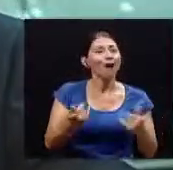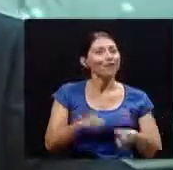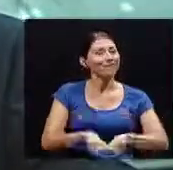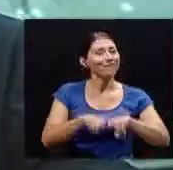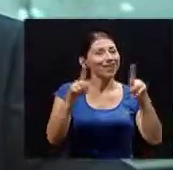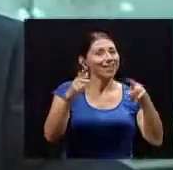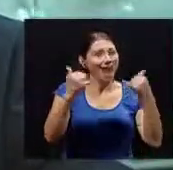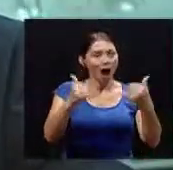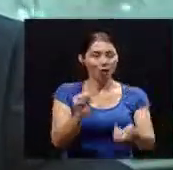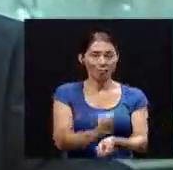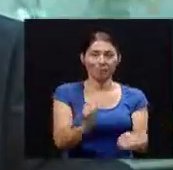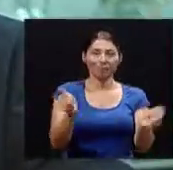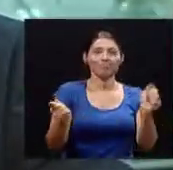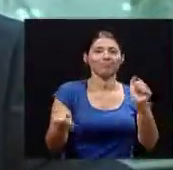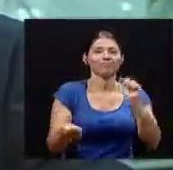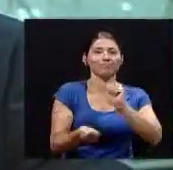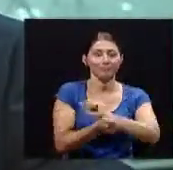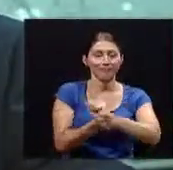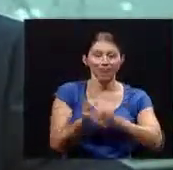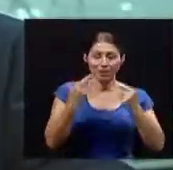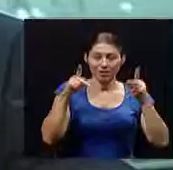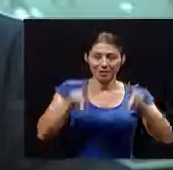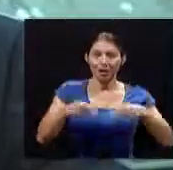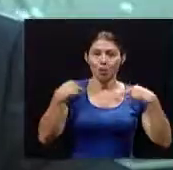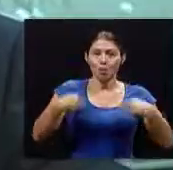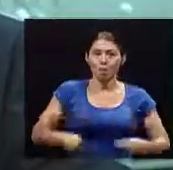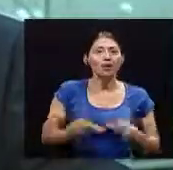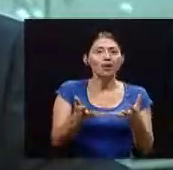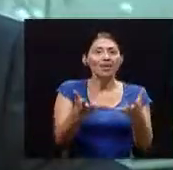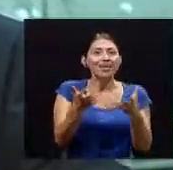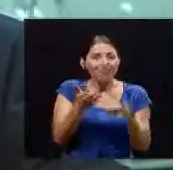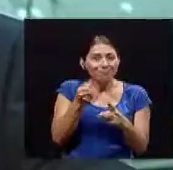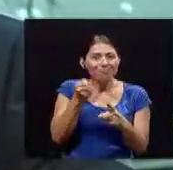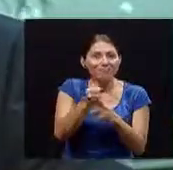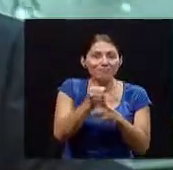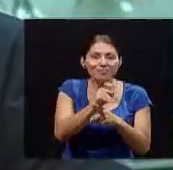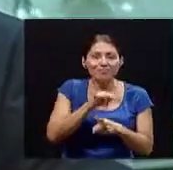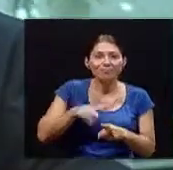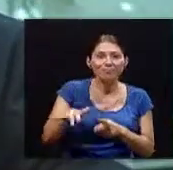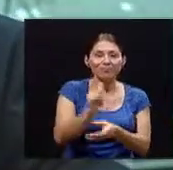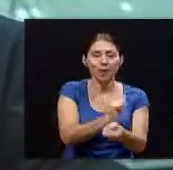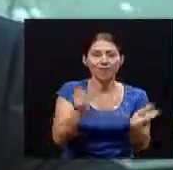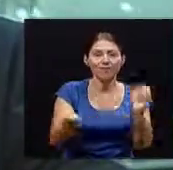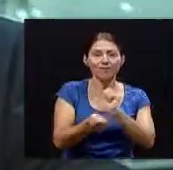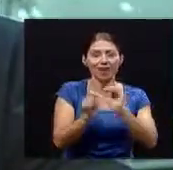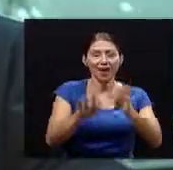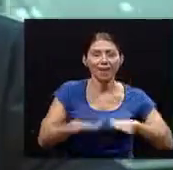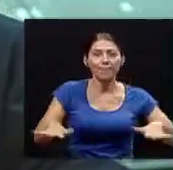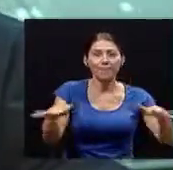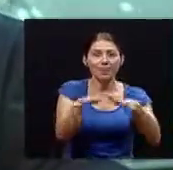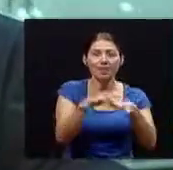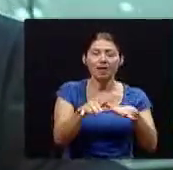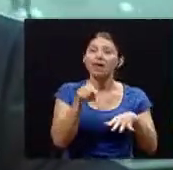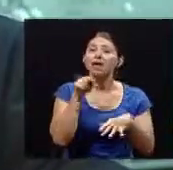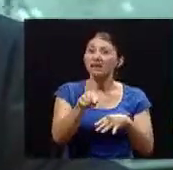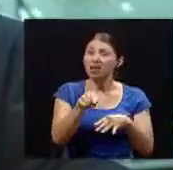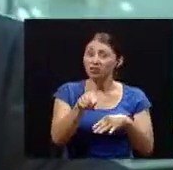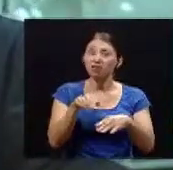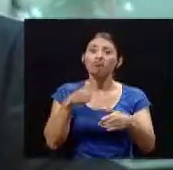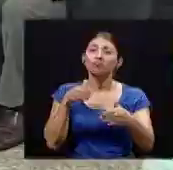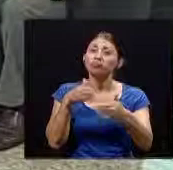ser una especie que verdaderamente busca intervenir y modificar el ambiente y eso tiene implicaciones en todos los órdenes.